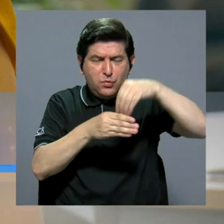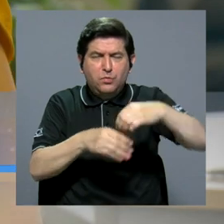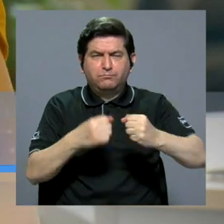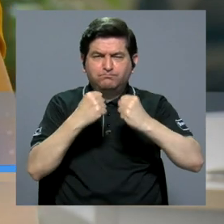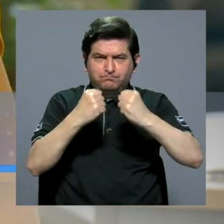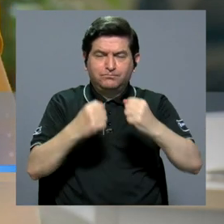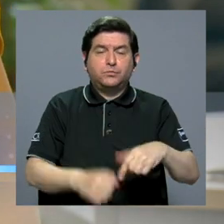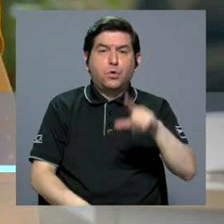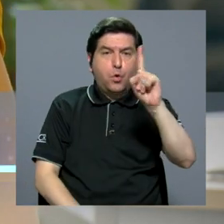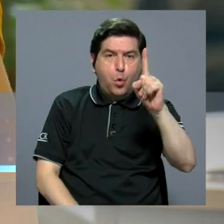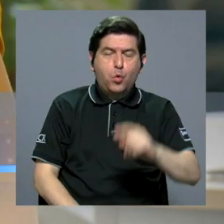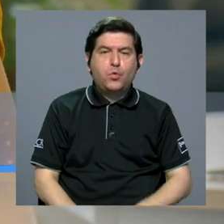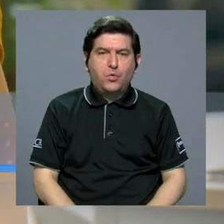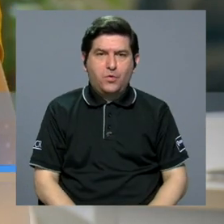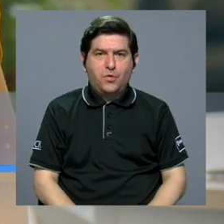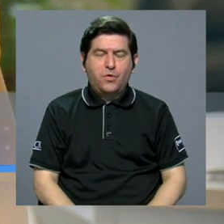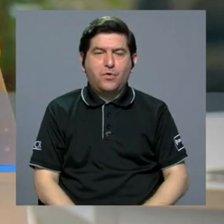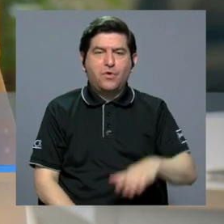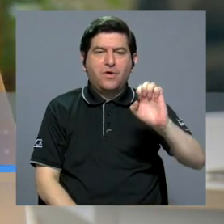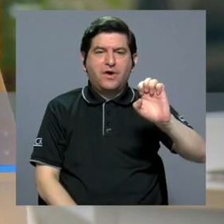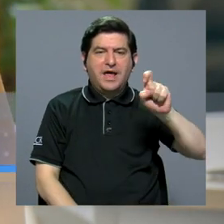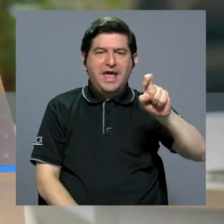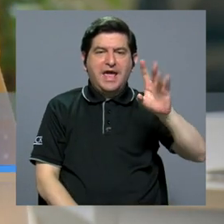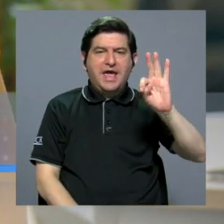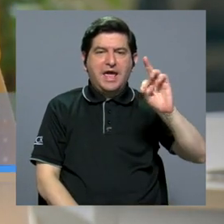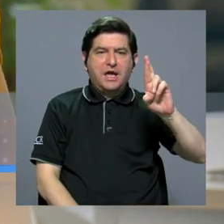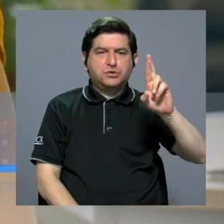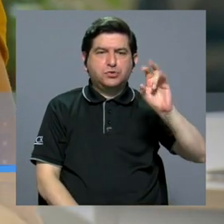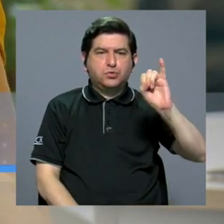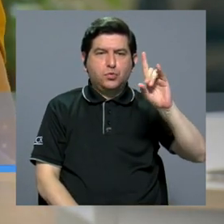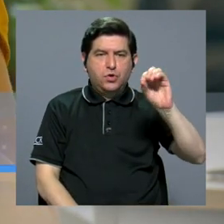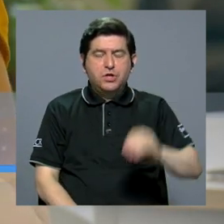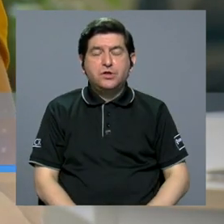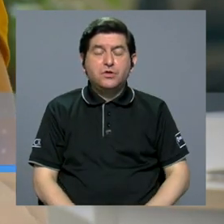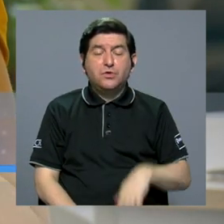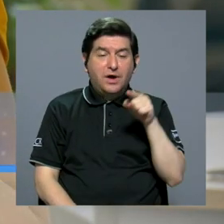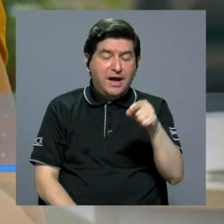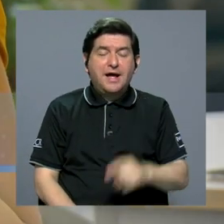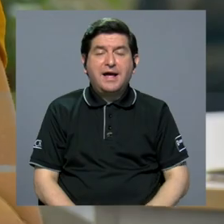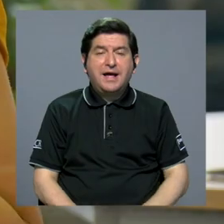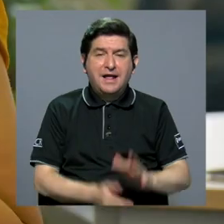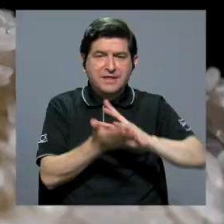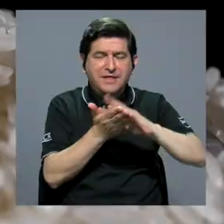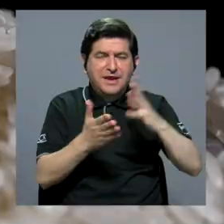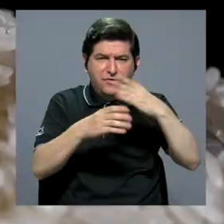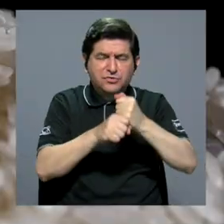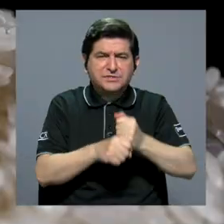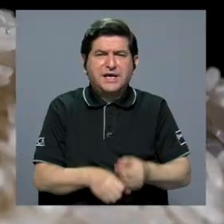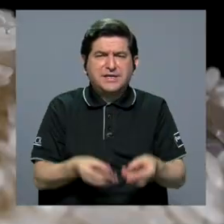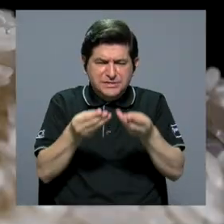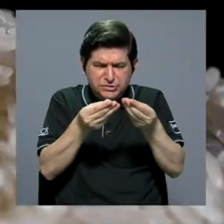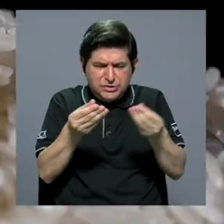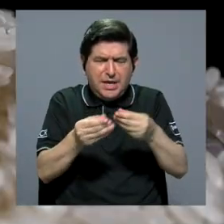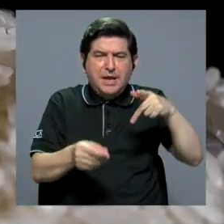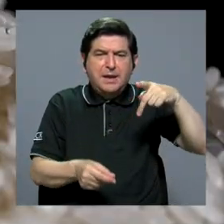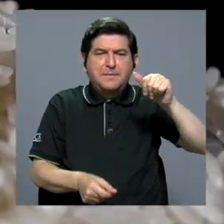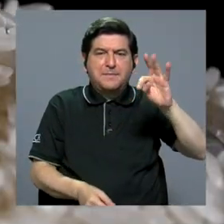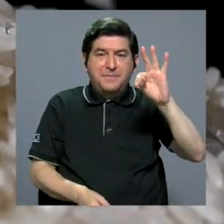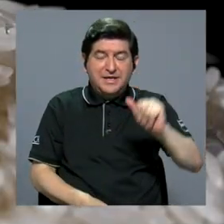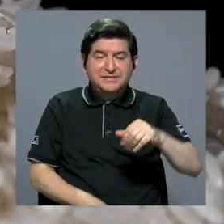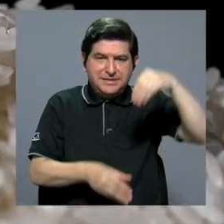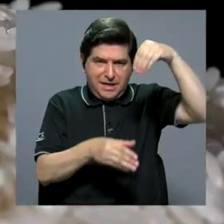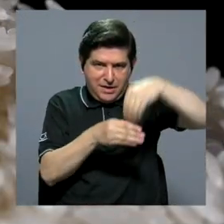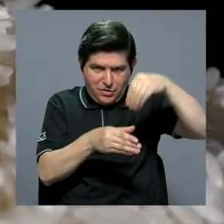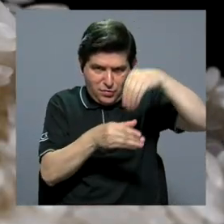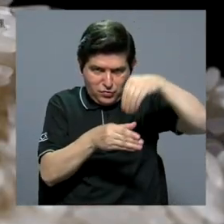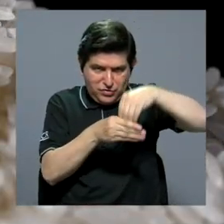fortifican. Uno es mediante el extruido, que es hacer una pasta del mismo arroz. Ahí se adicionan los nutrientes